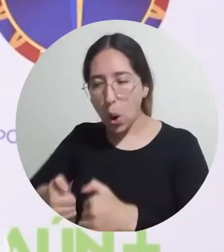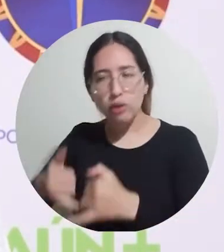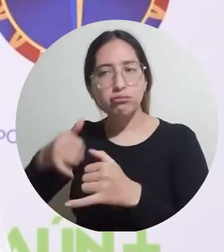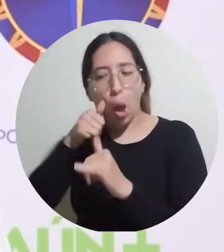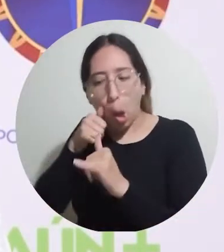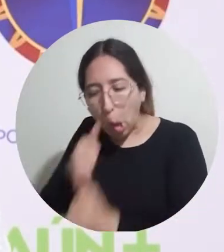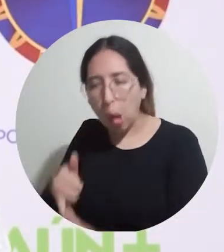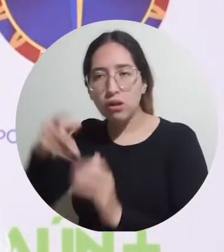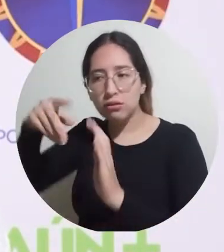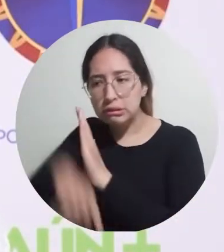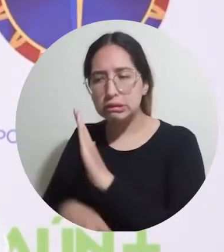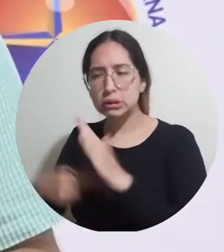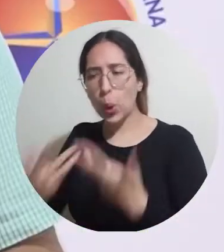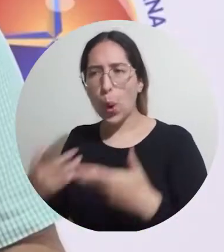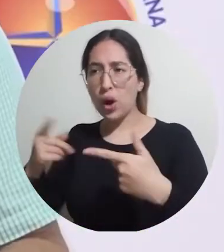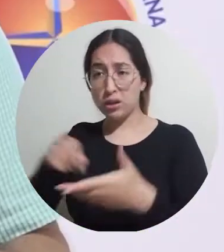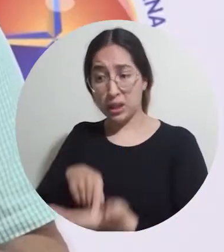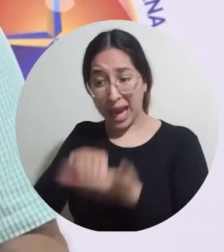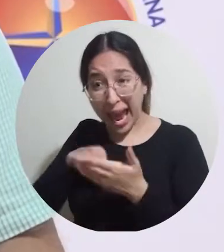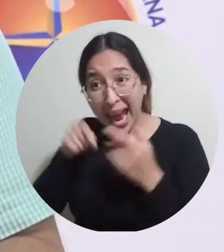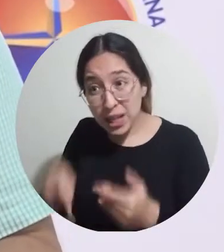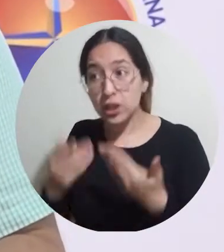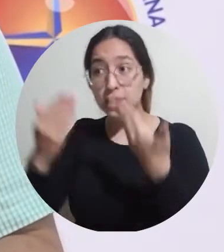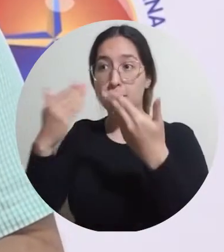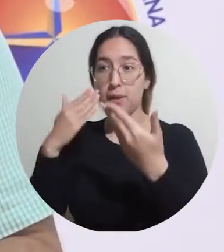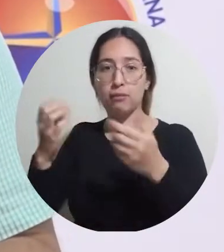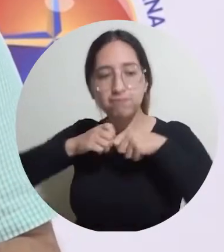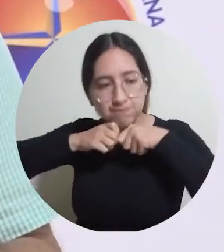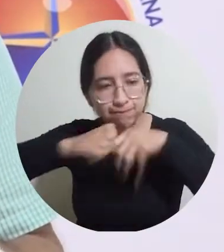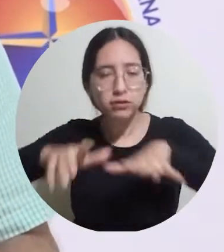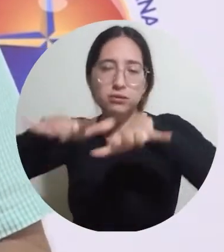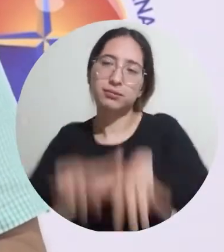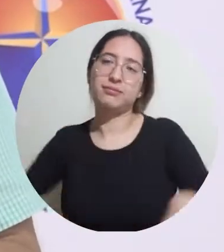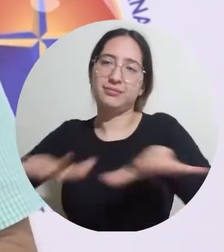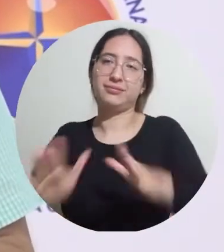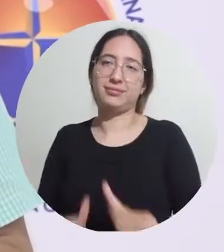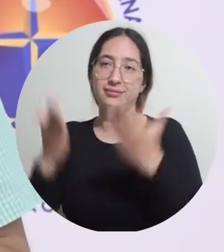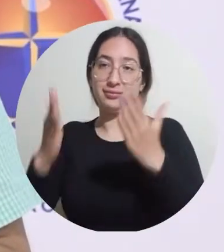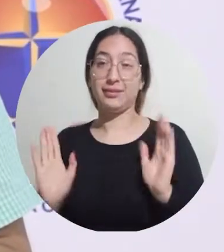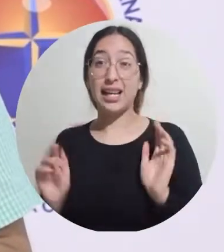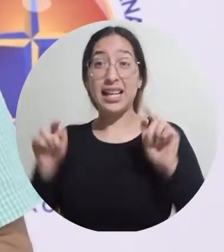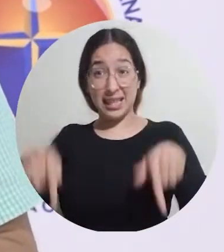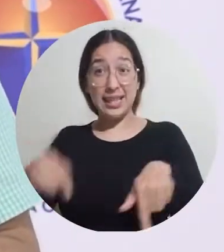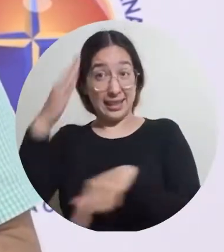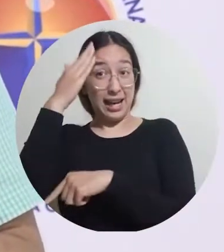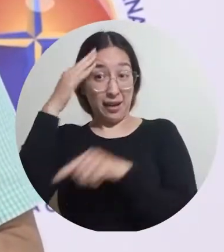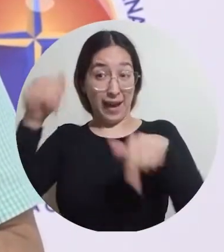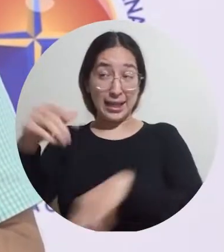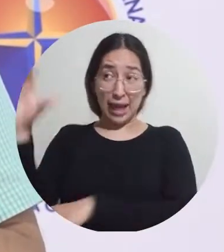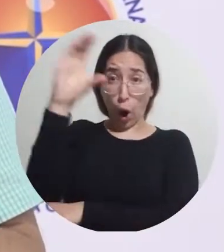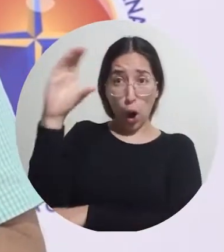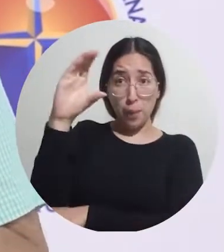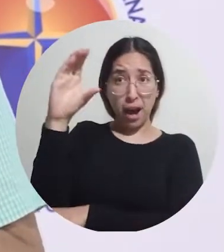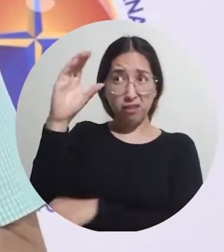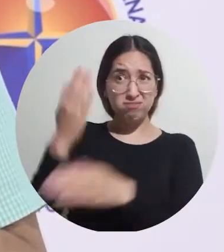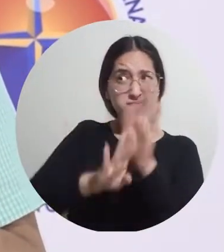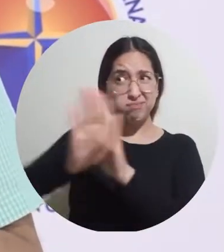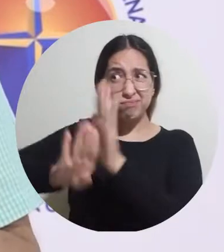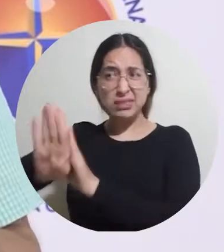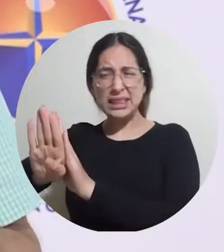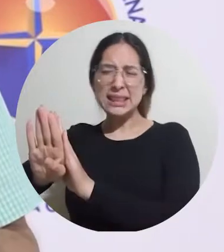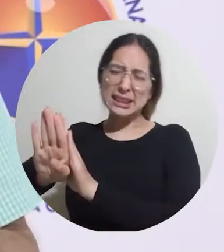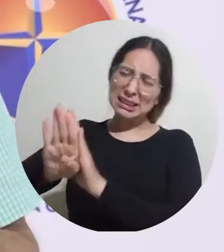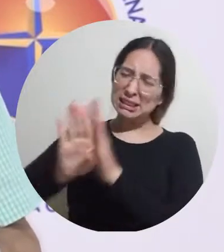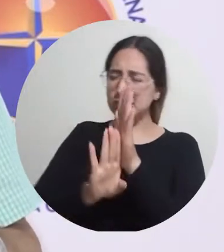investigación al territorio. El área en el que nosotros trabajamos tiene muy poco desarrollo en el país. Es mucho lo que